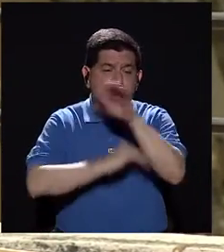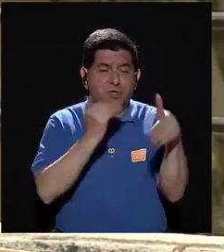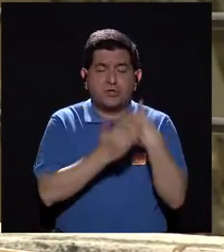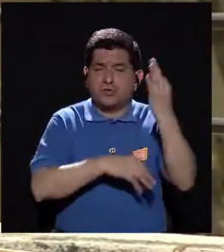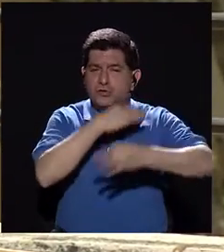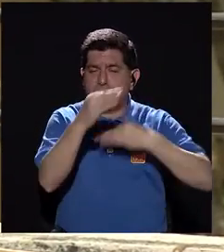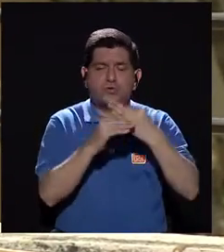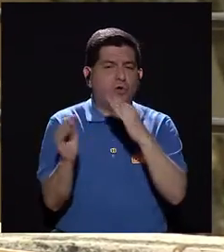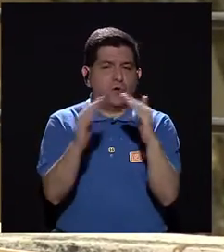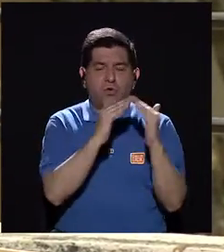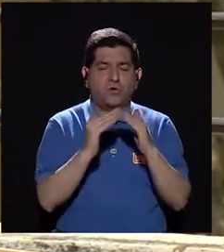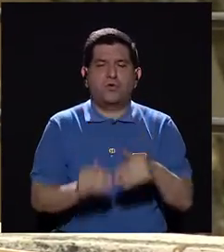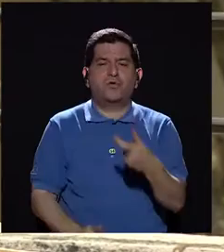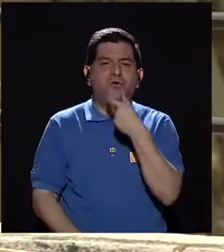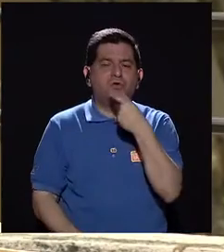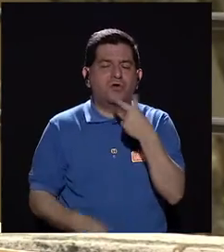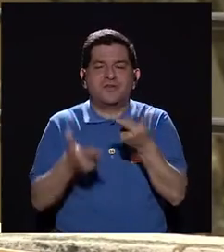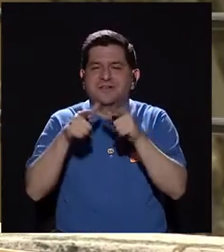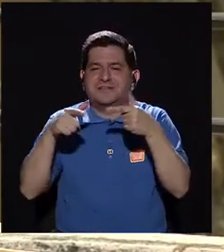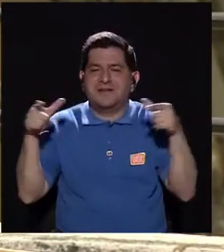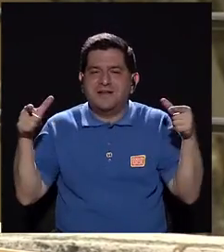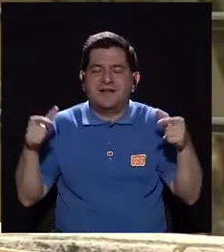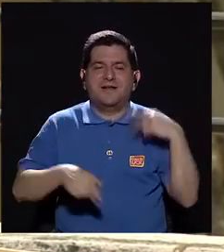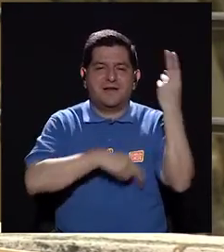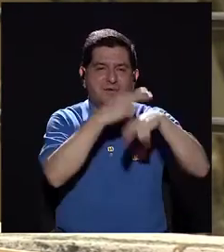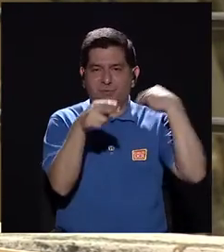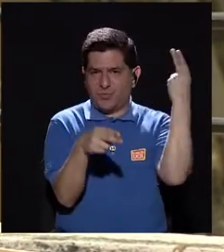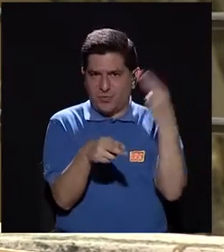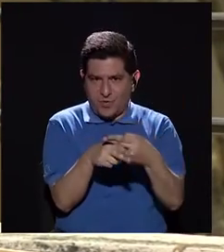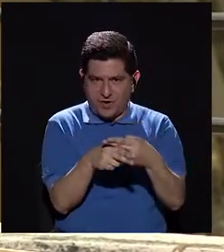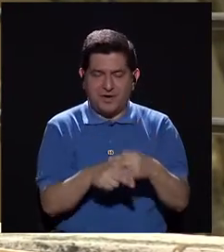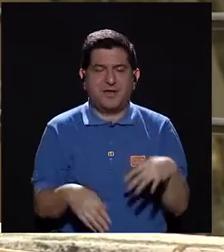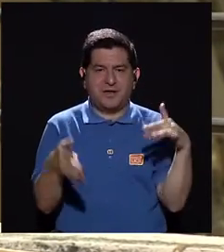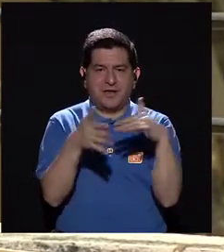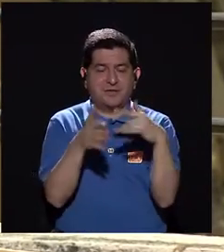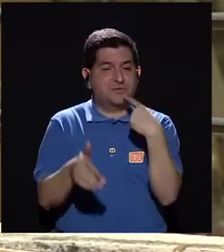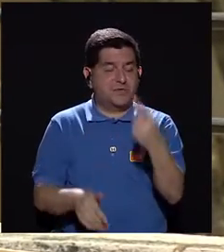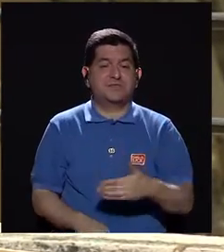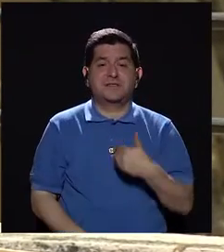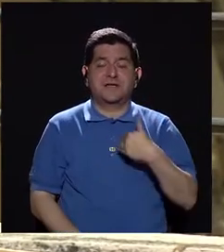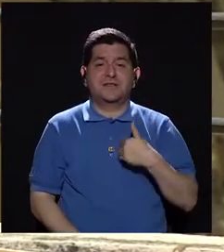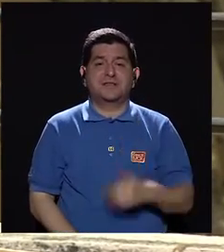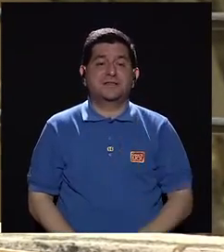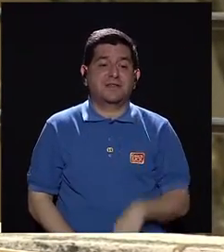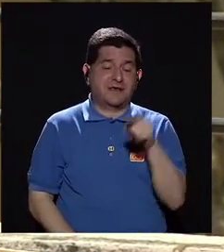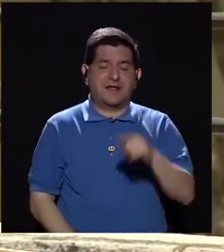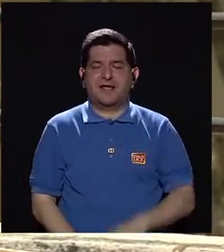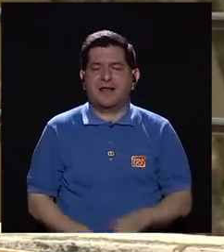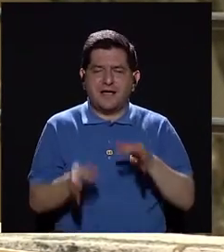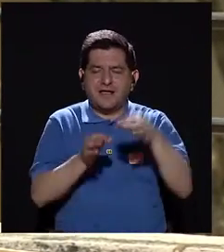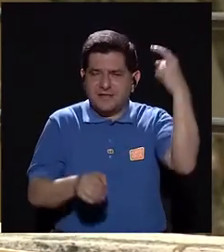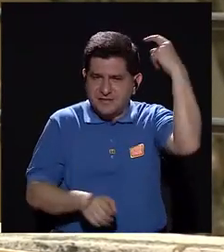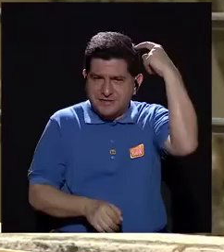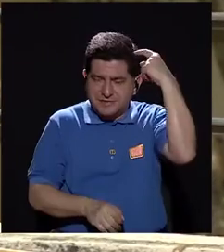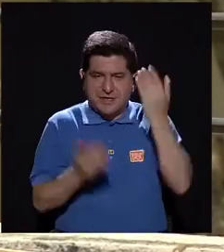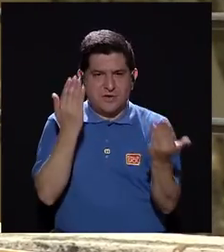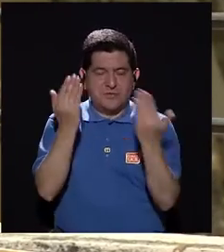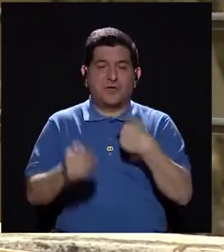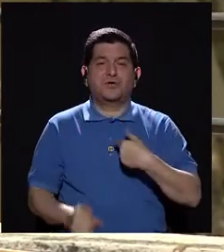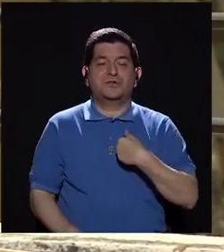para todo tipo de población, porque la risa es un lenguaje universal. Y según los estudios tenemos unas neuronas espejos y yo te sonrío,